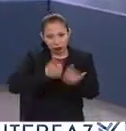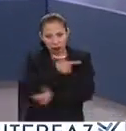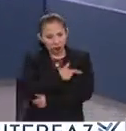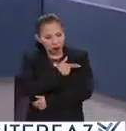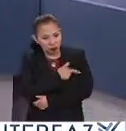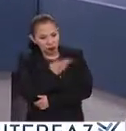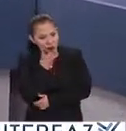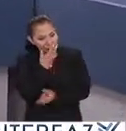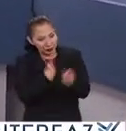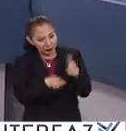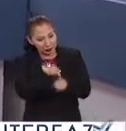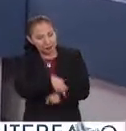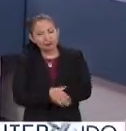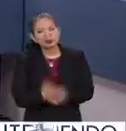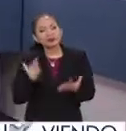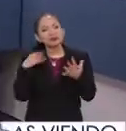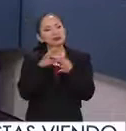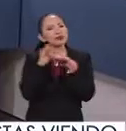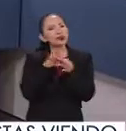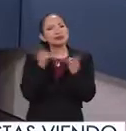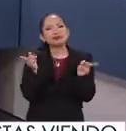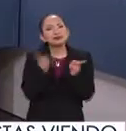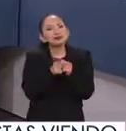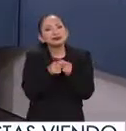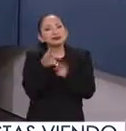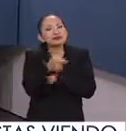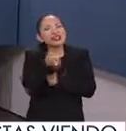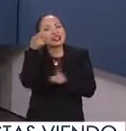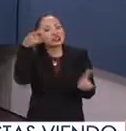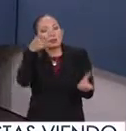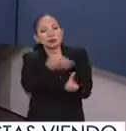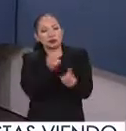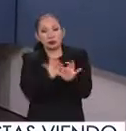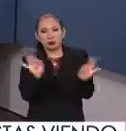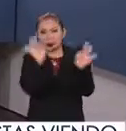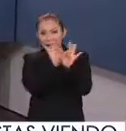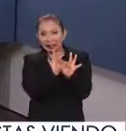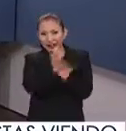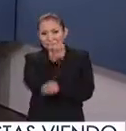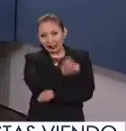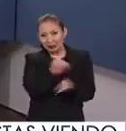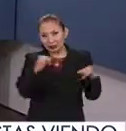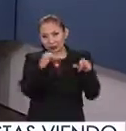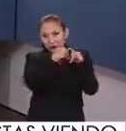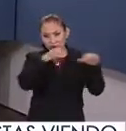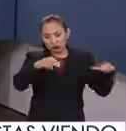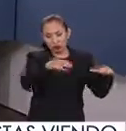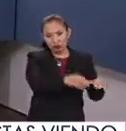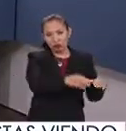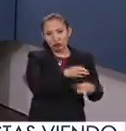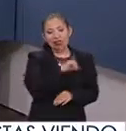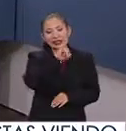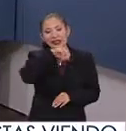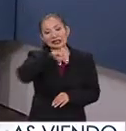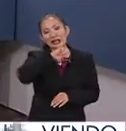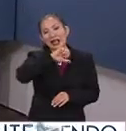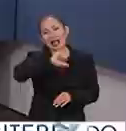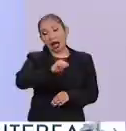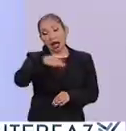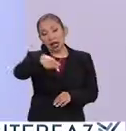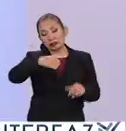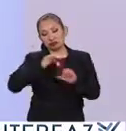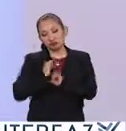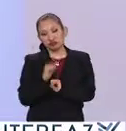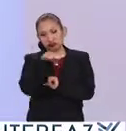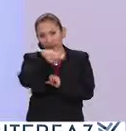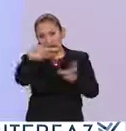Un placer estar aquí, que esté con nosotros. Cuéntenos un poco del objetivo fundamental de este instituto. Bueno, el INEA es la institución que se